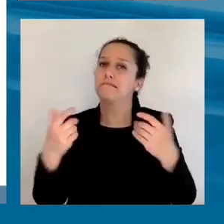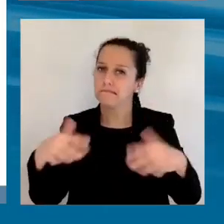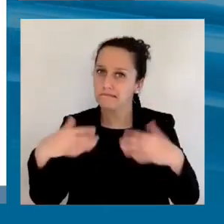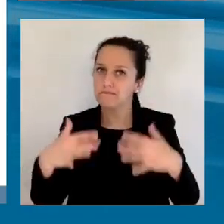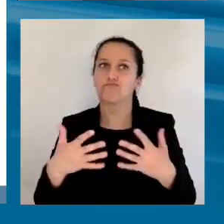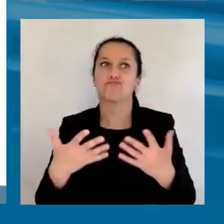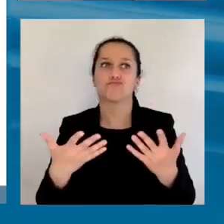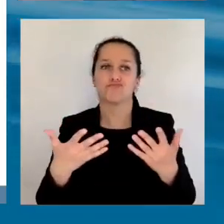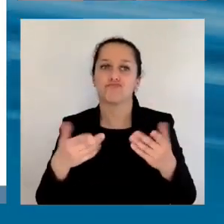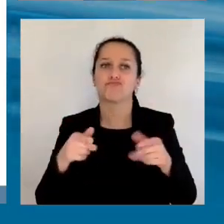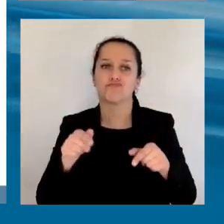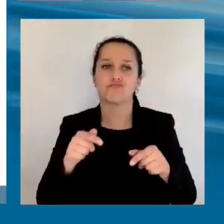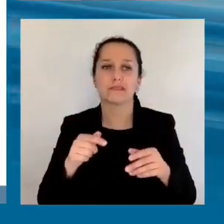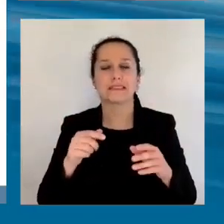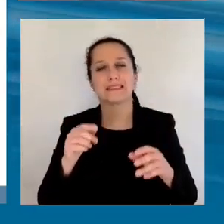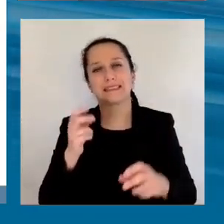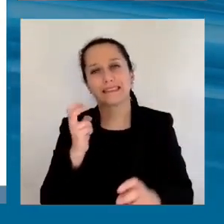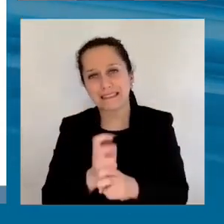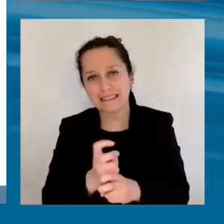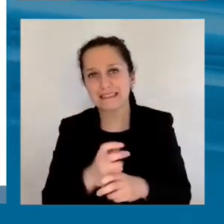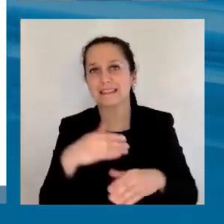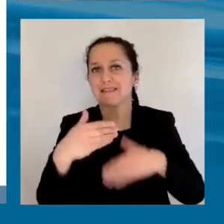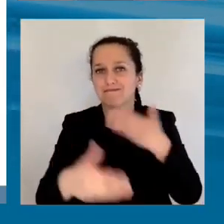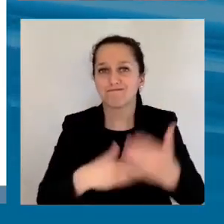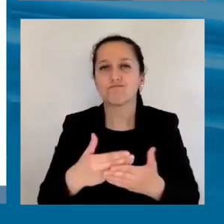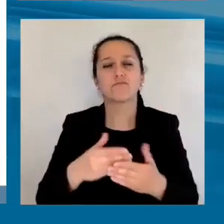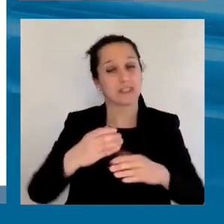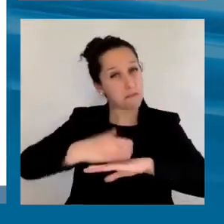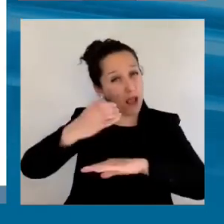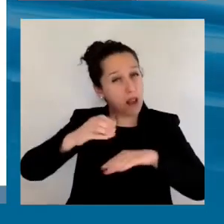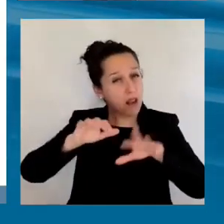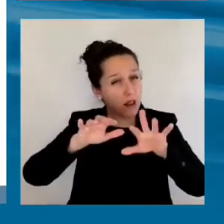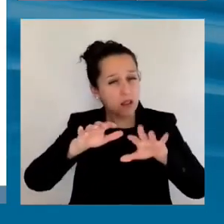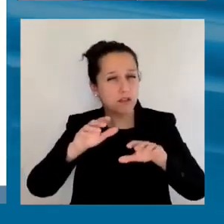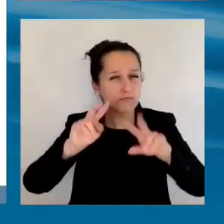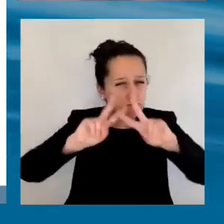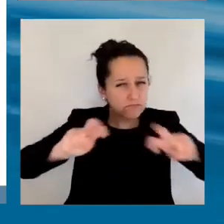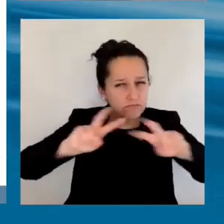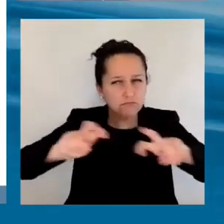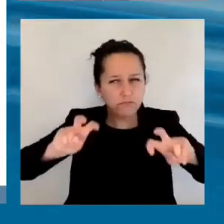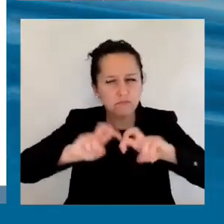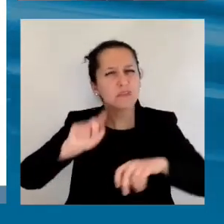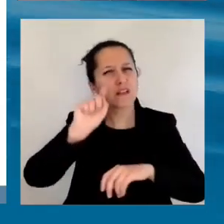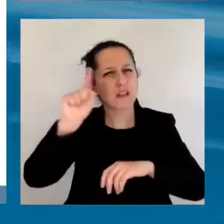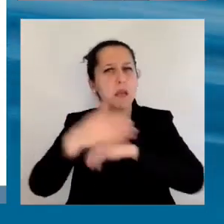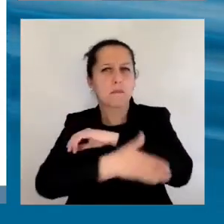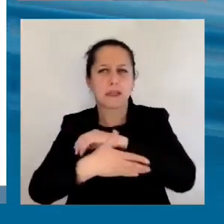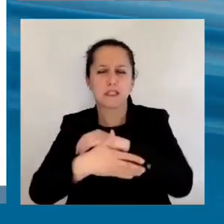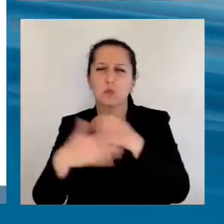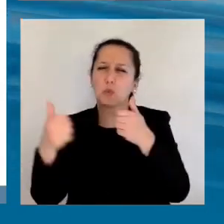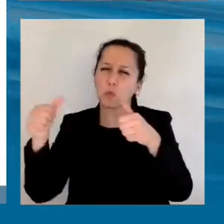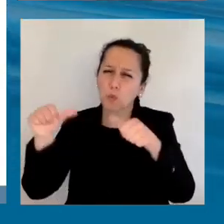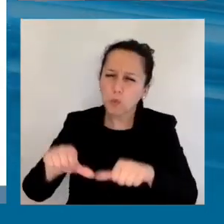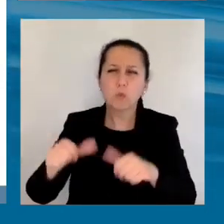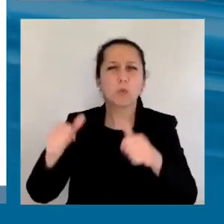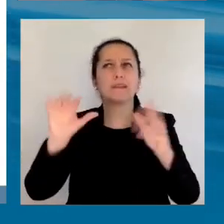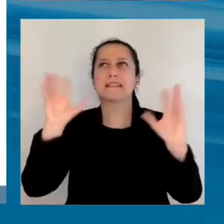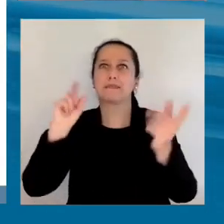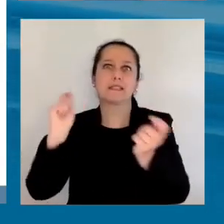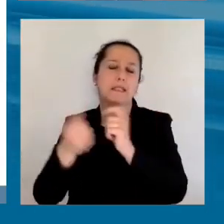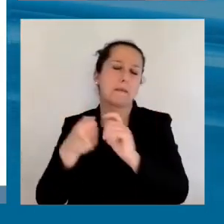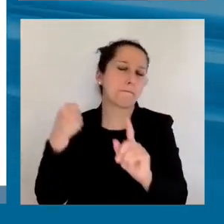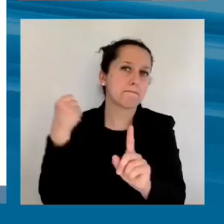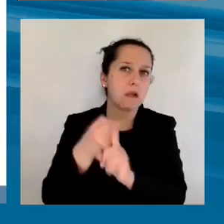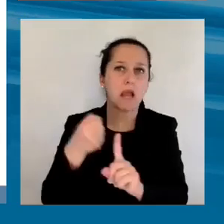CEPAL hemos publicado estimaciones de cuántos puntos del PIB para diferentes países. Y eso, desafortunadamente, como vemos, ahora hay un